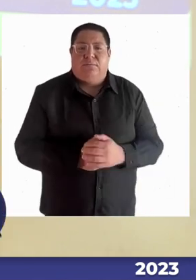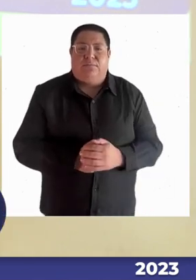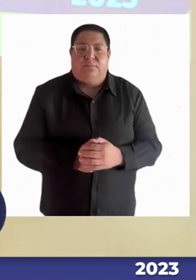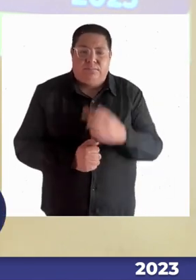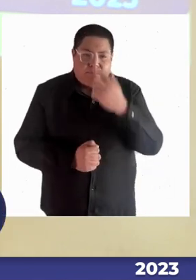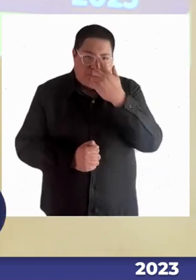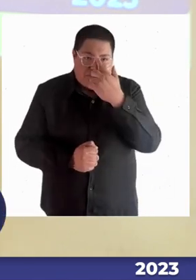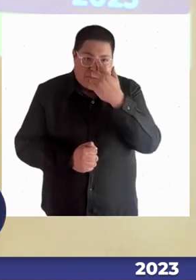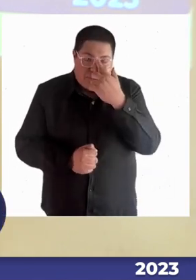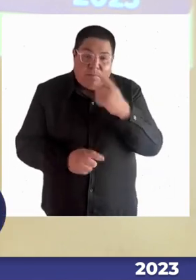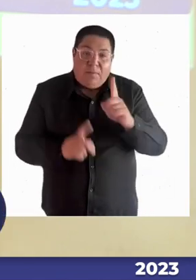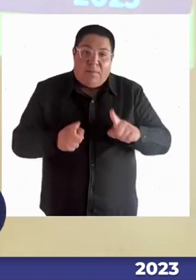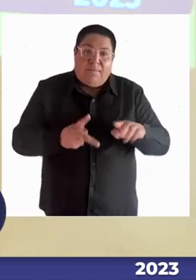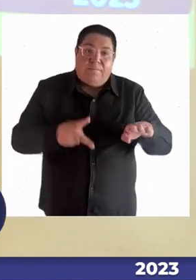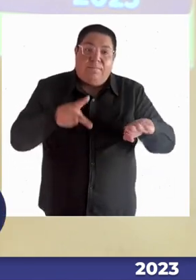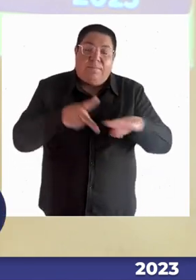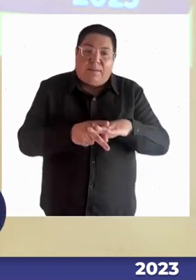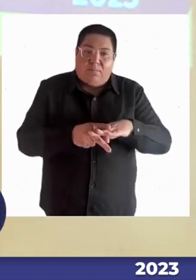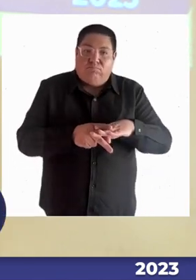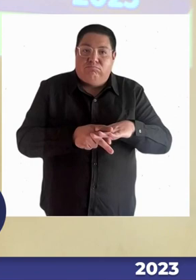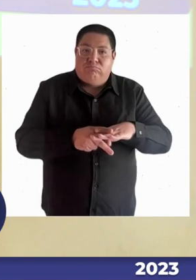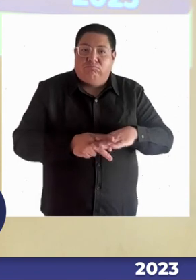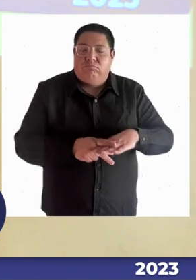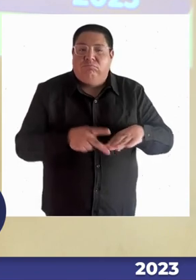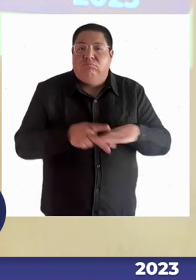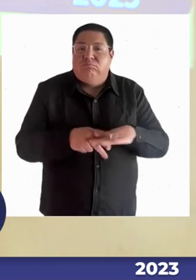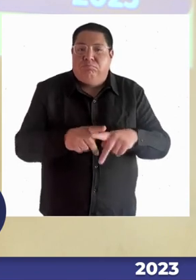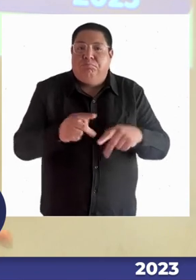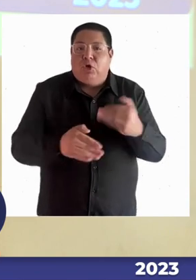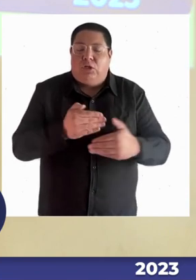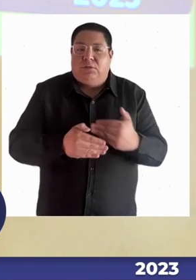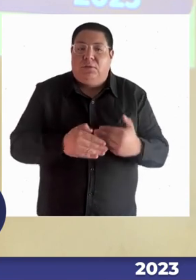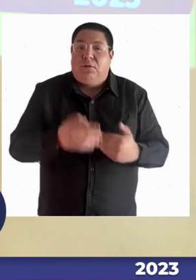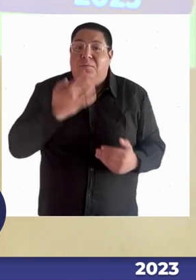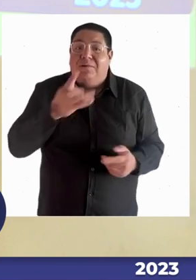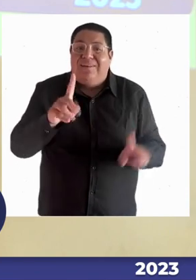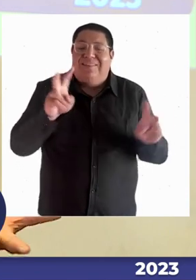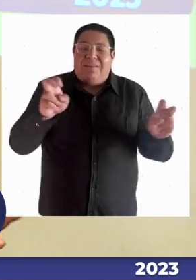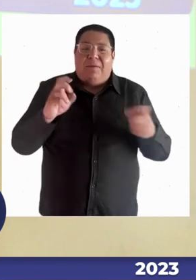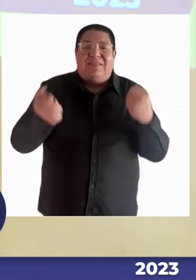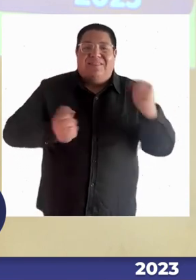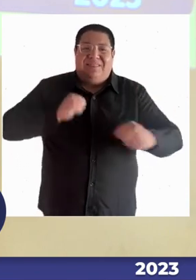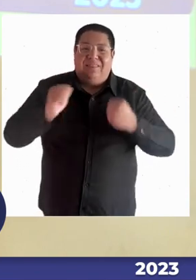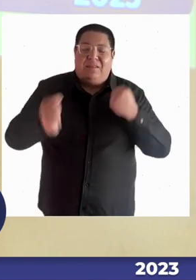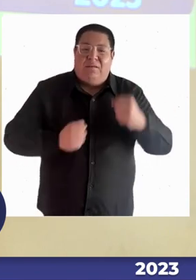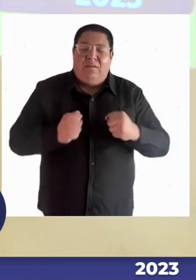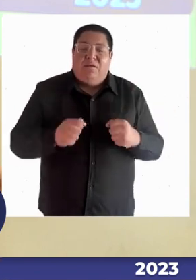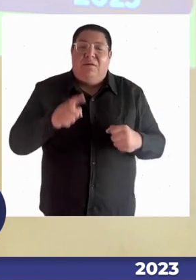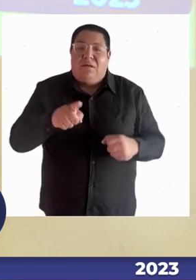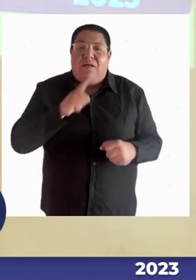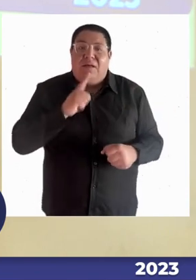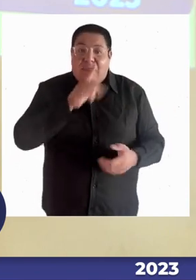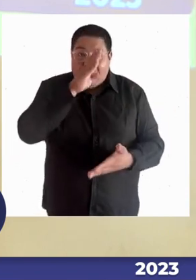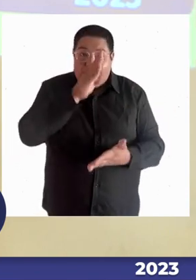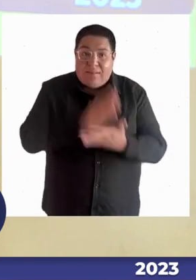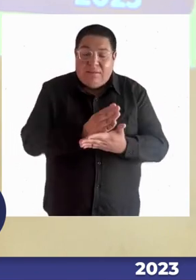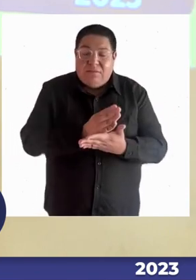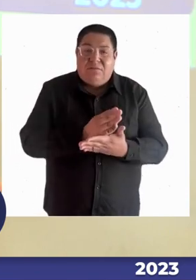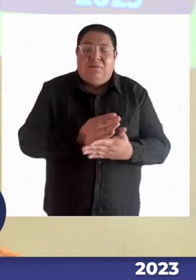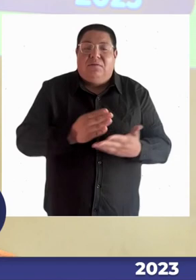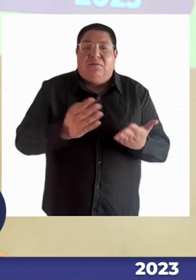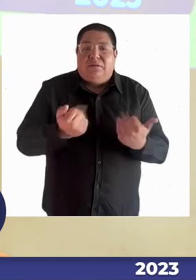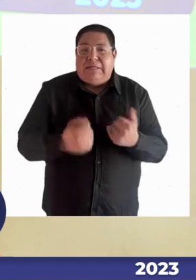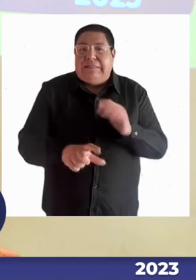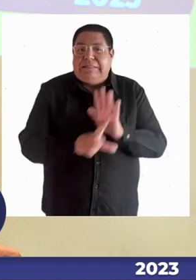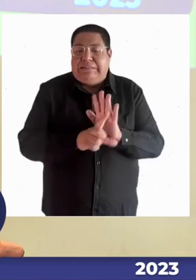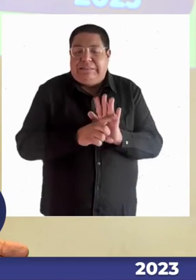activa en relación a este proceso, por los todos los temores que hay. dentro de estas decisiones administrativas, de estas decisiones legislativas, o de estas